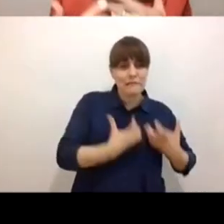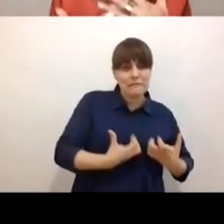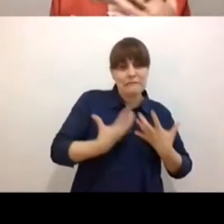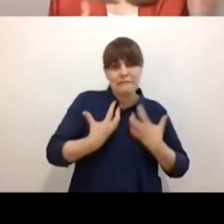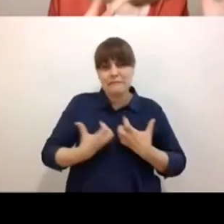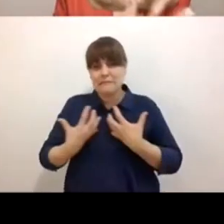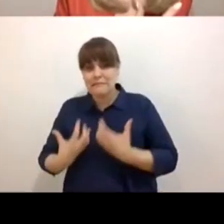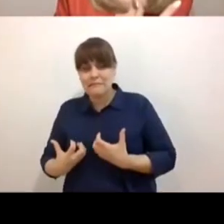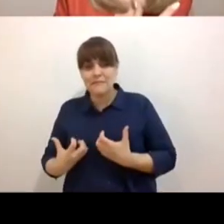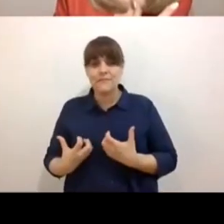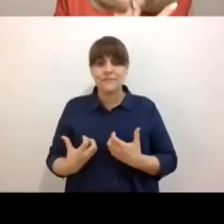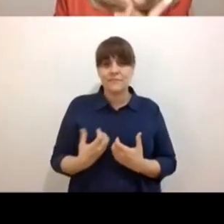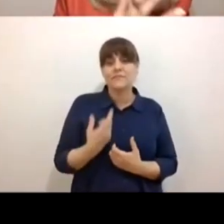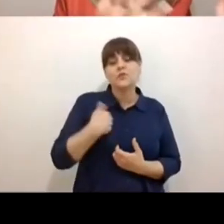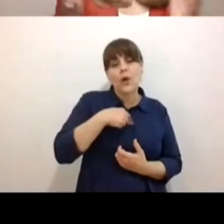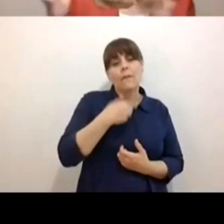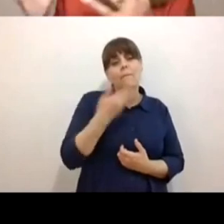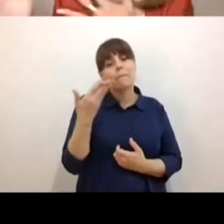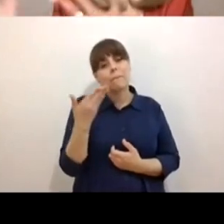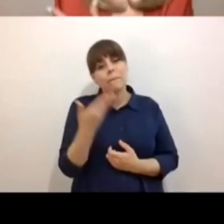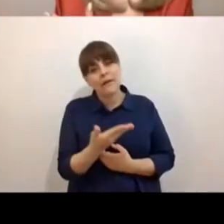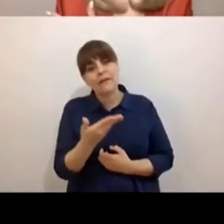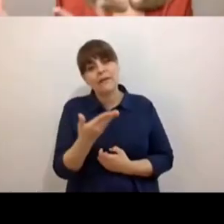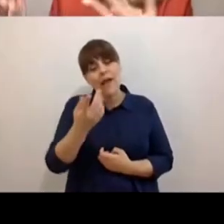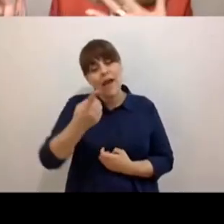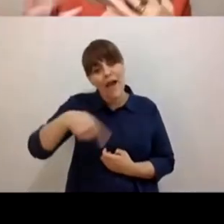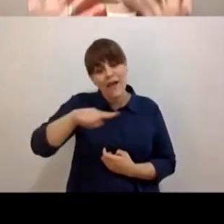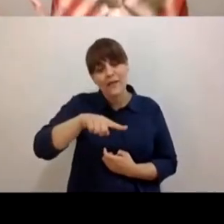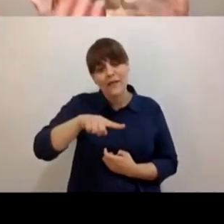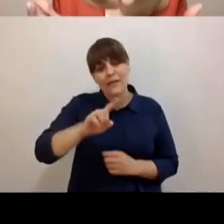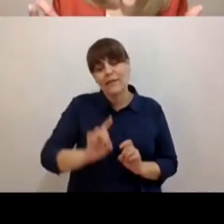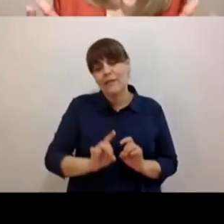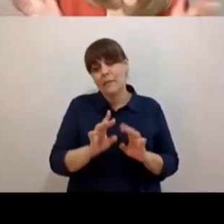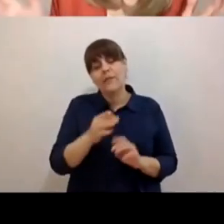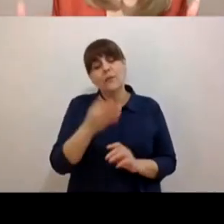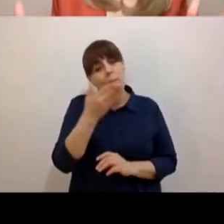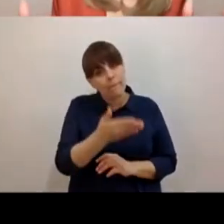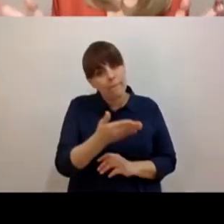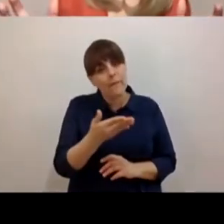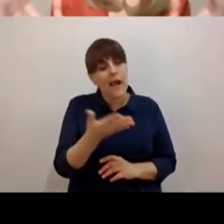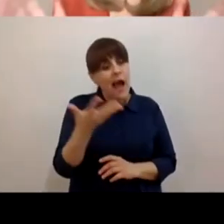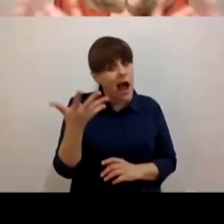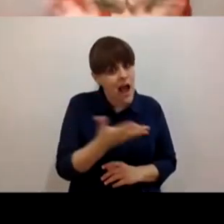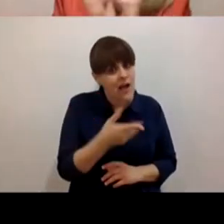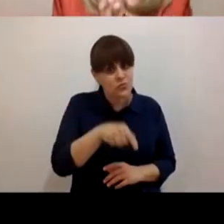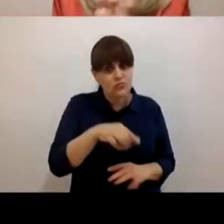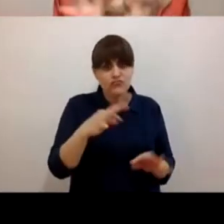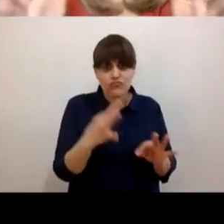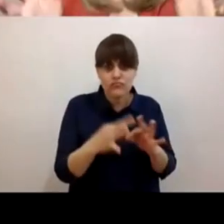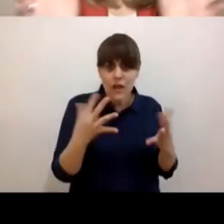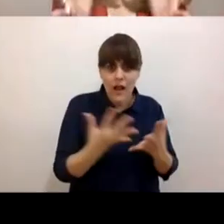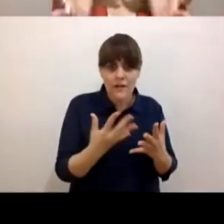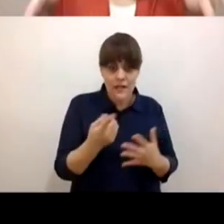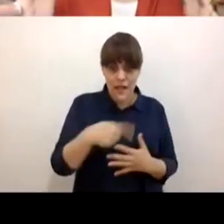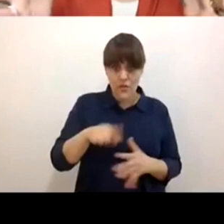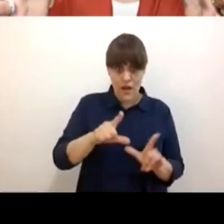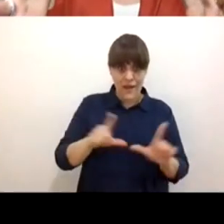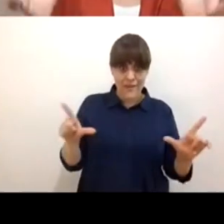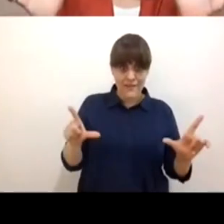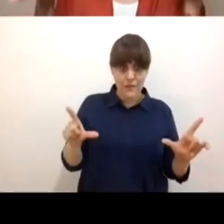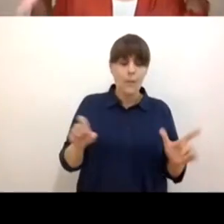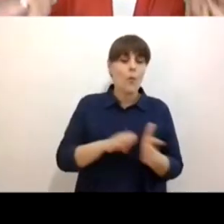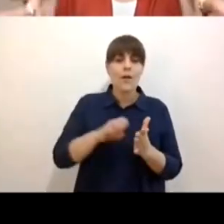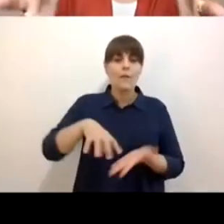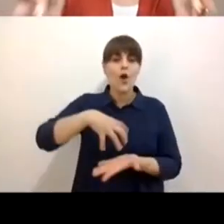realicen cosas que no están todavía, como yo digo, una gelatina se mete al